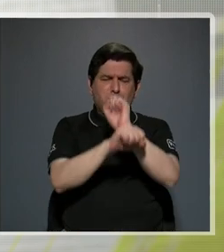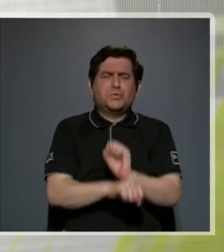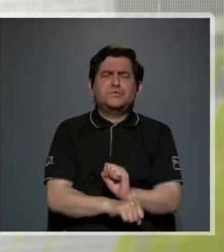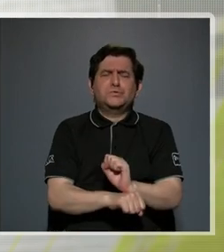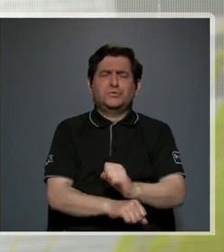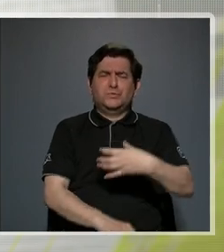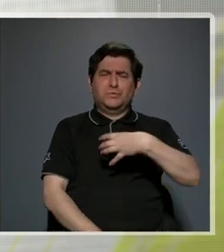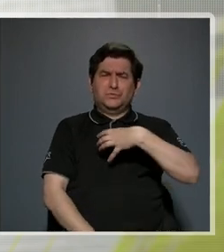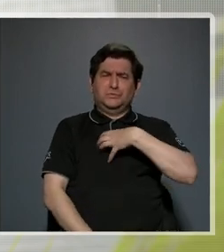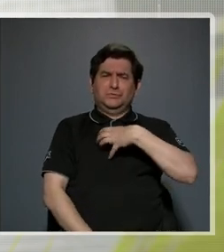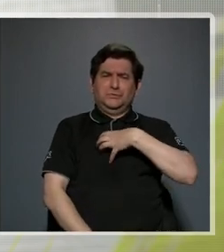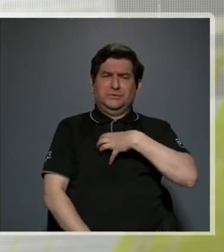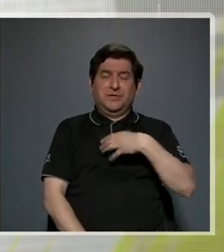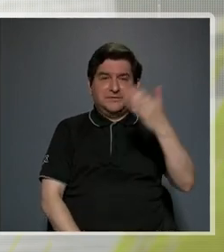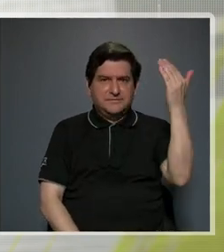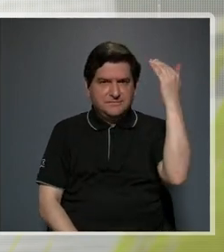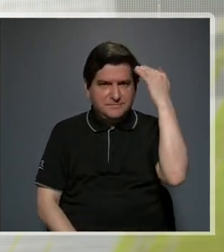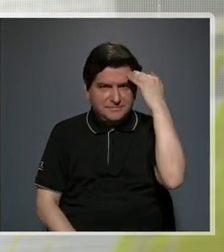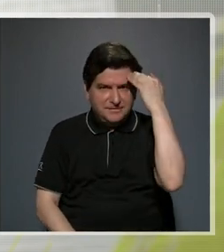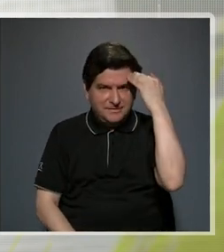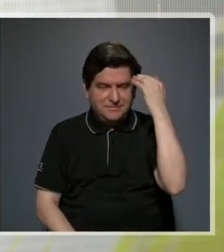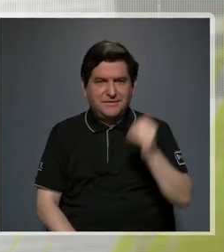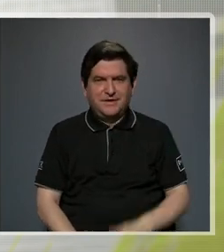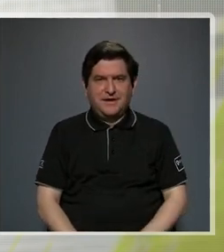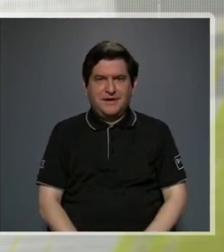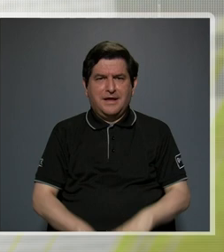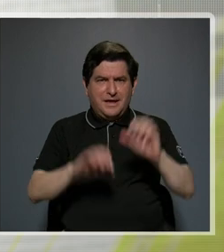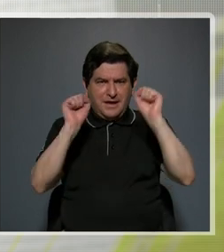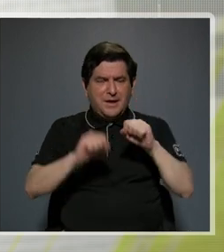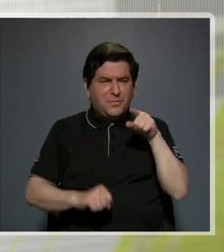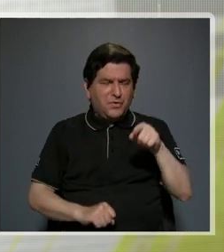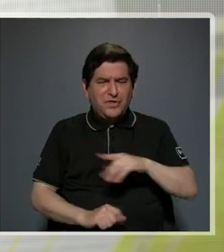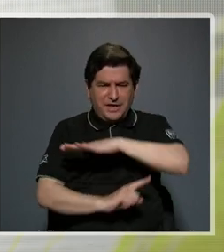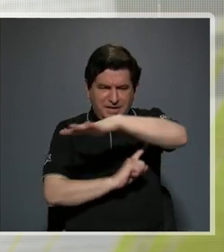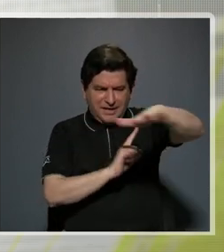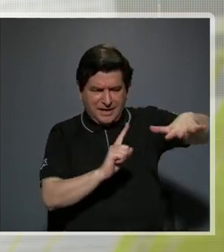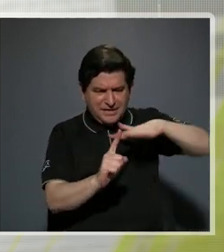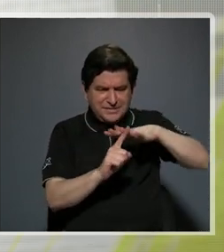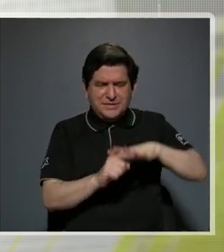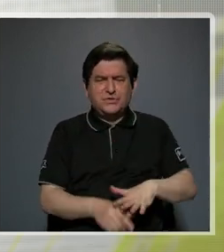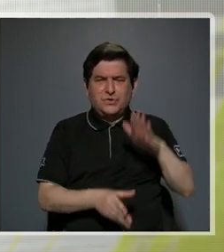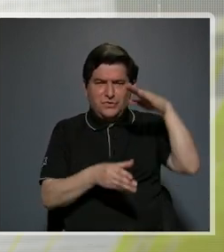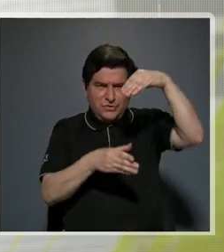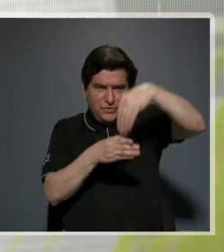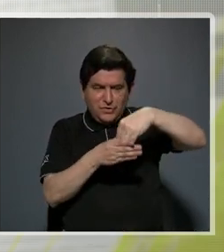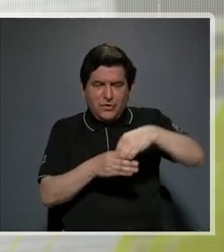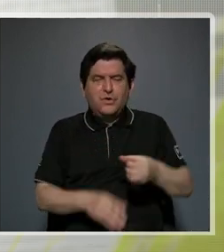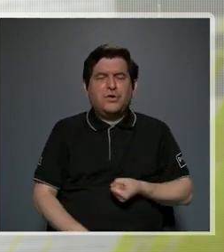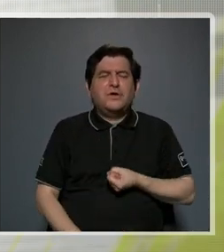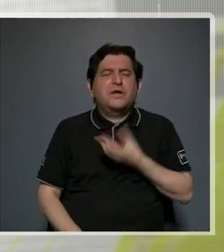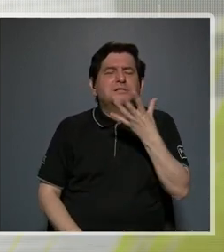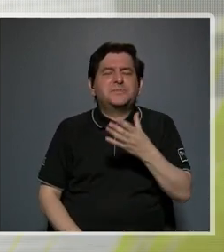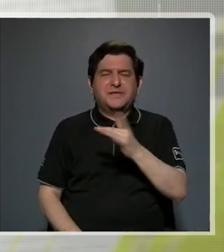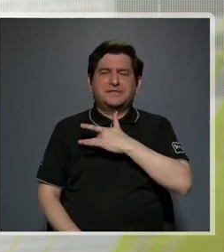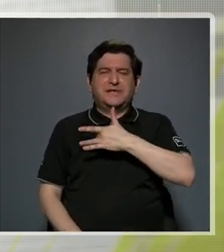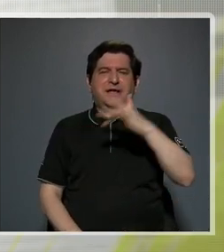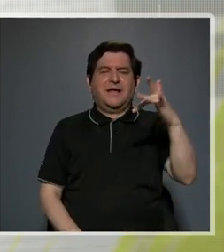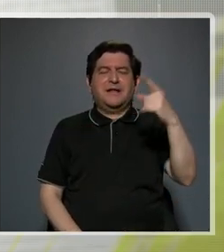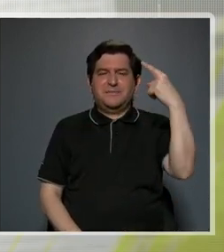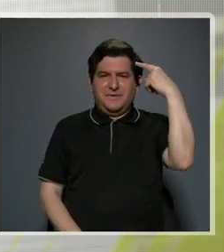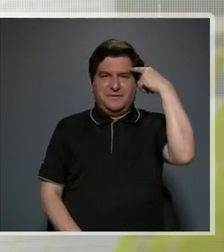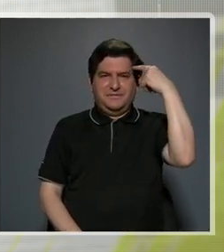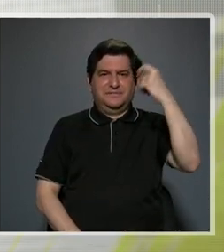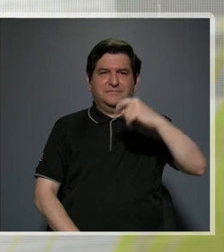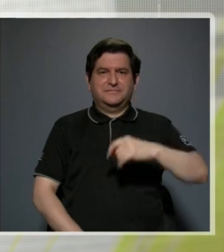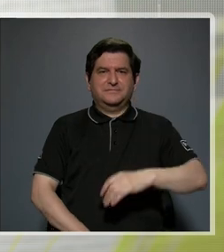y que sabemos filtrar ese entorno y expresarlo a través de nuestra alma y nuestro